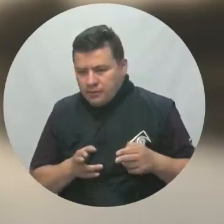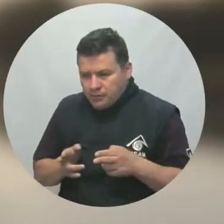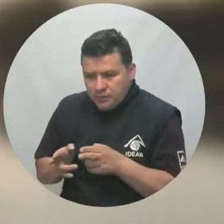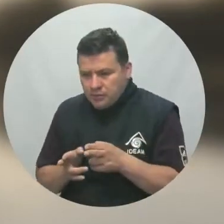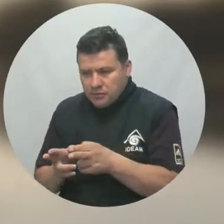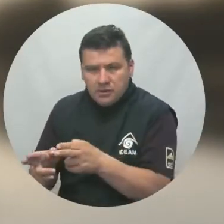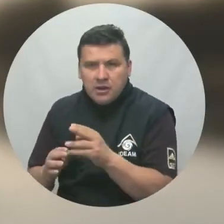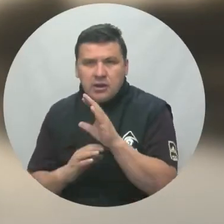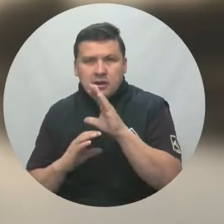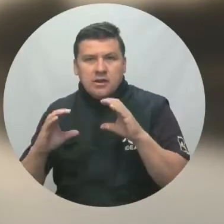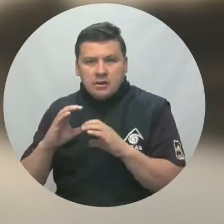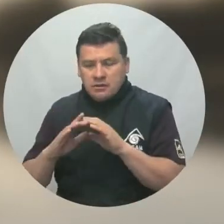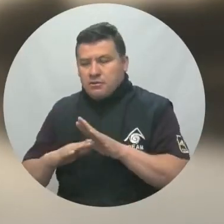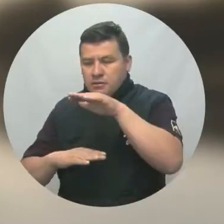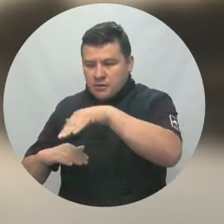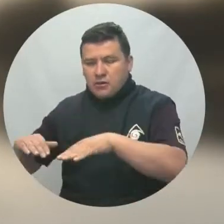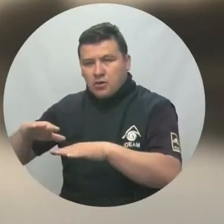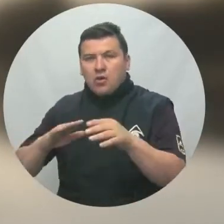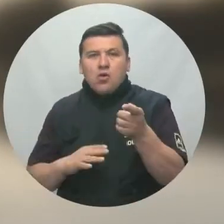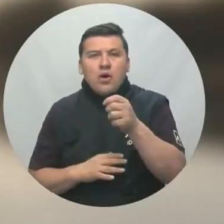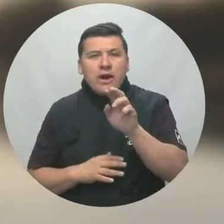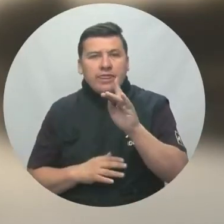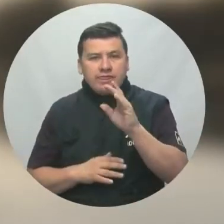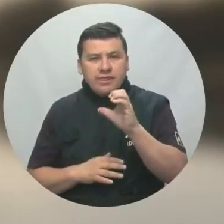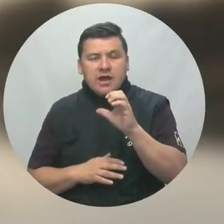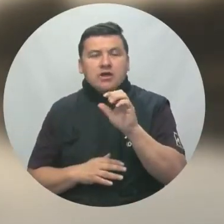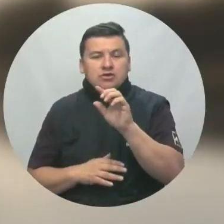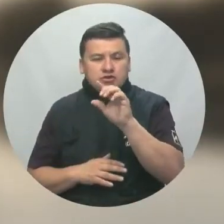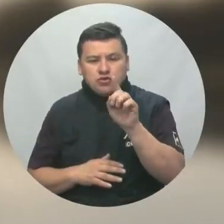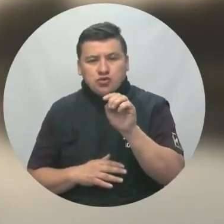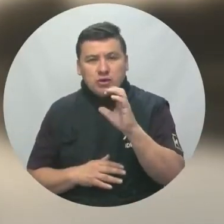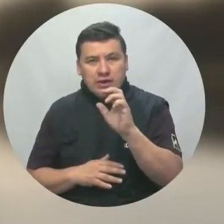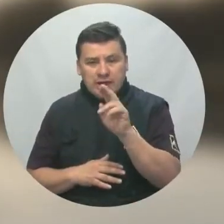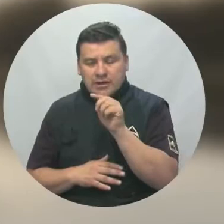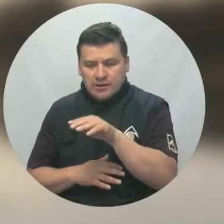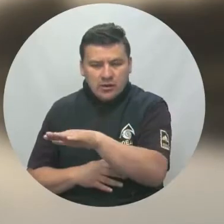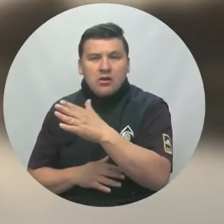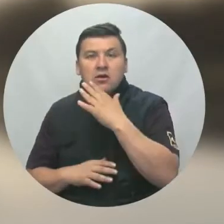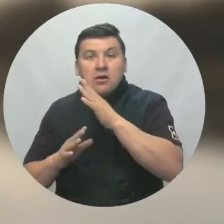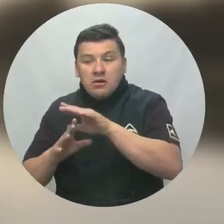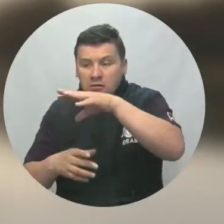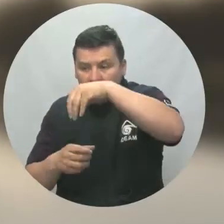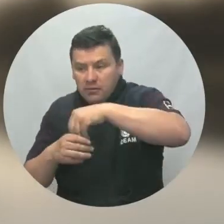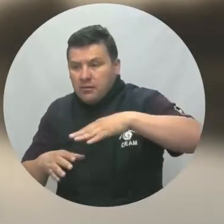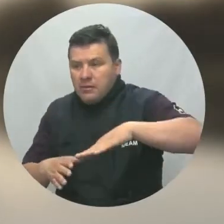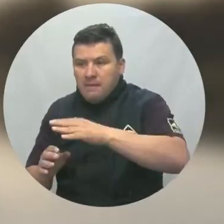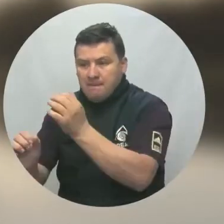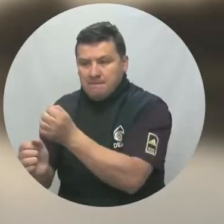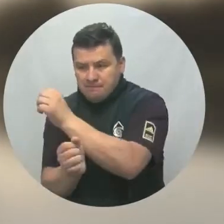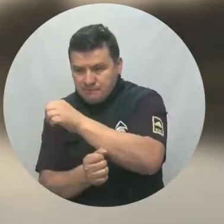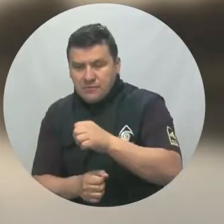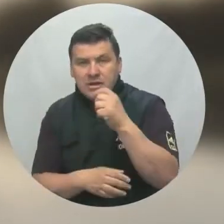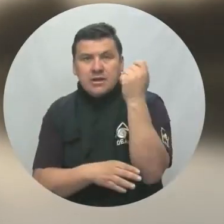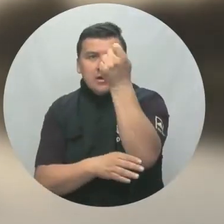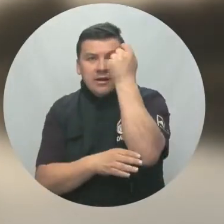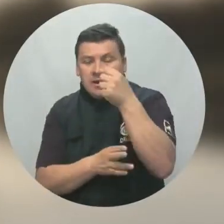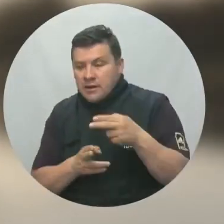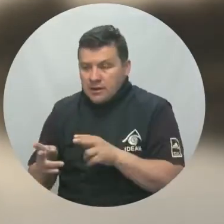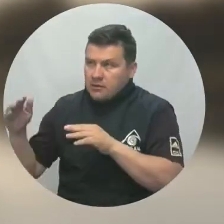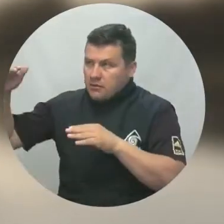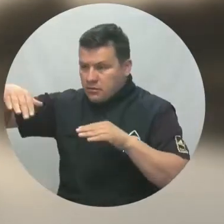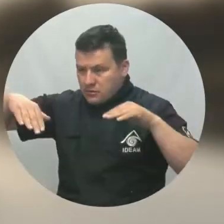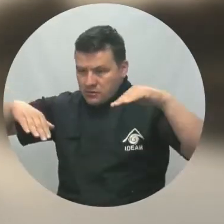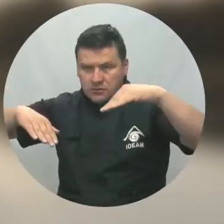en el río Cauca en el municipio de Guarandá Sucre, en el río Magdalena en el sector del Banco Magdalena, en el río Meta y en algunos de sus